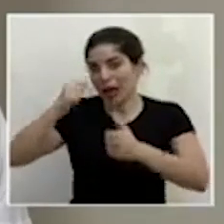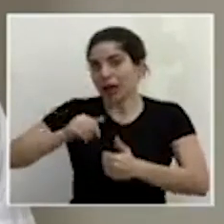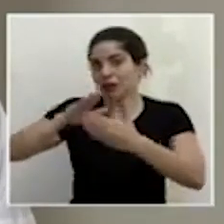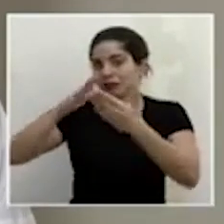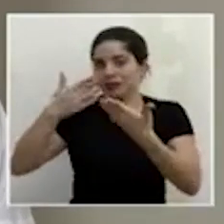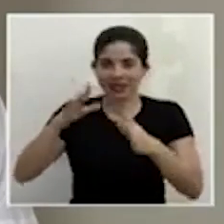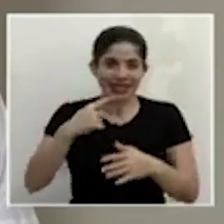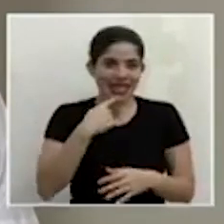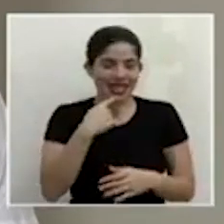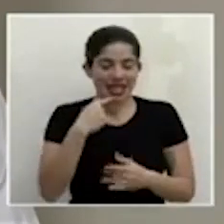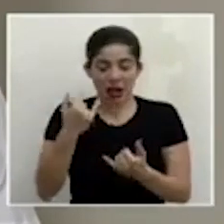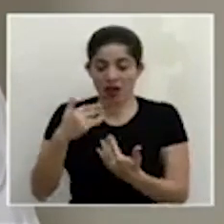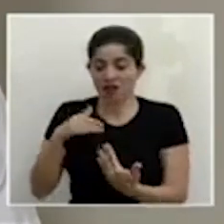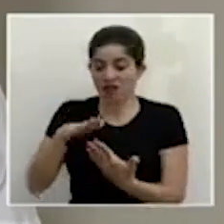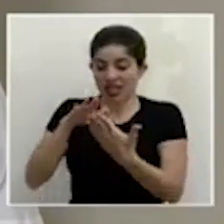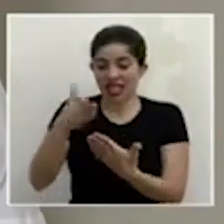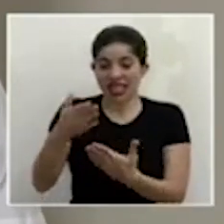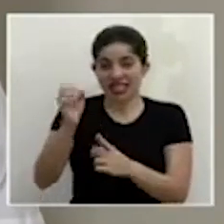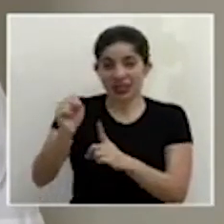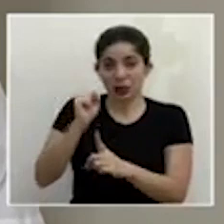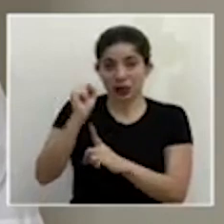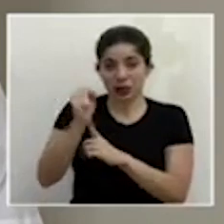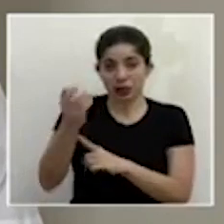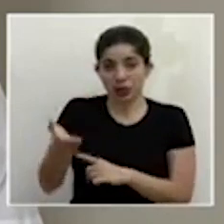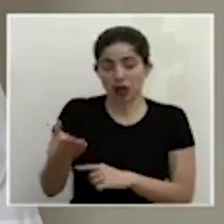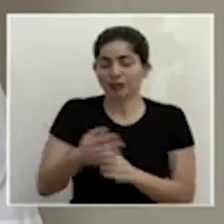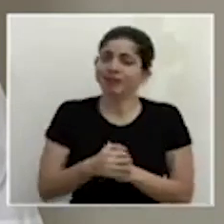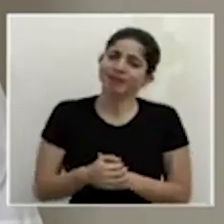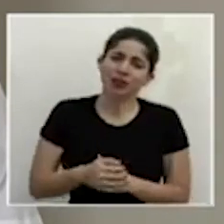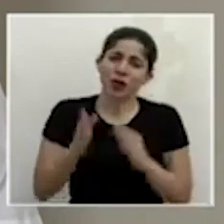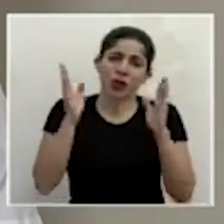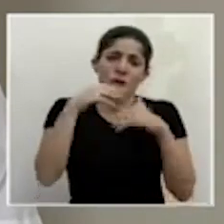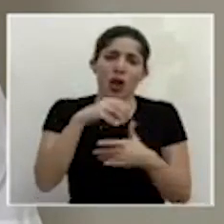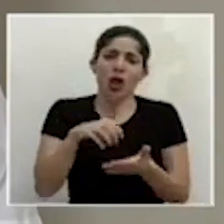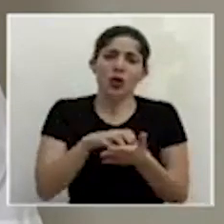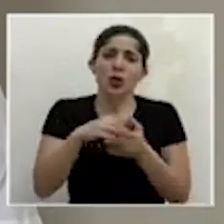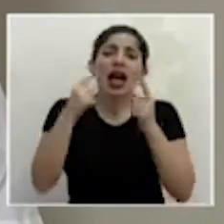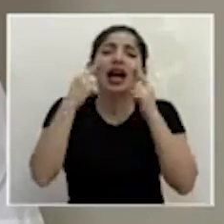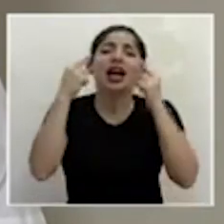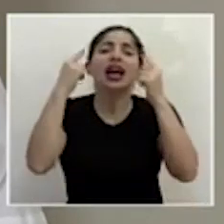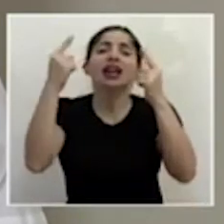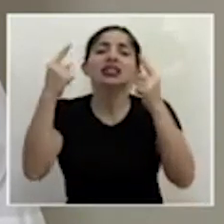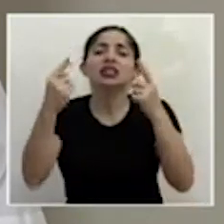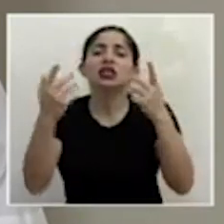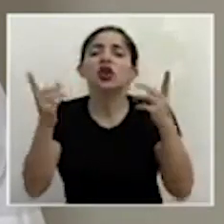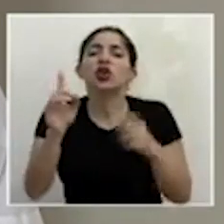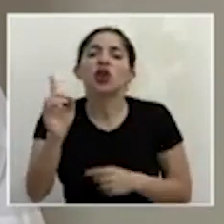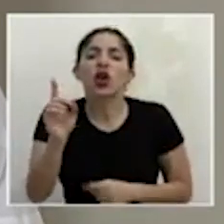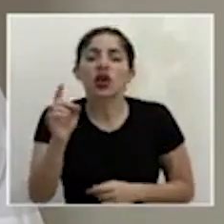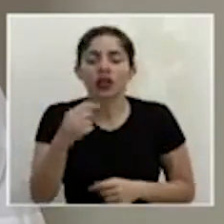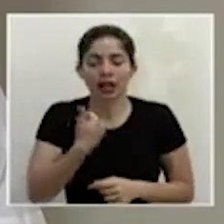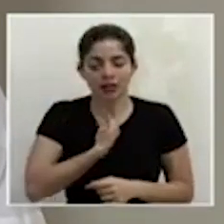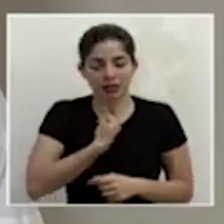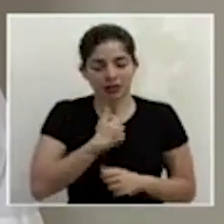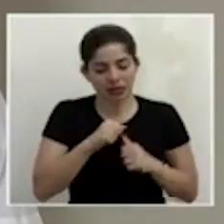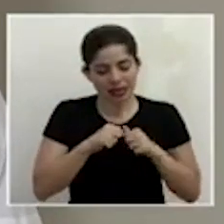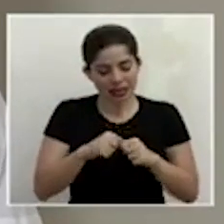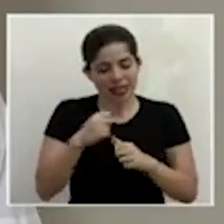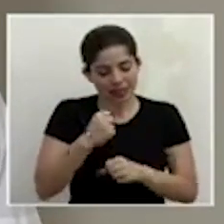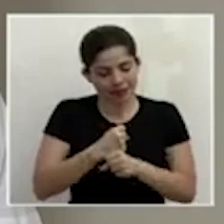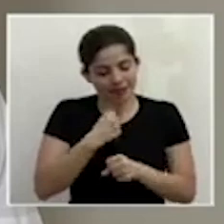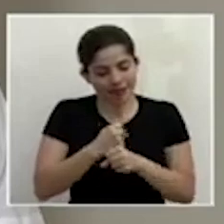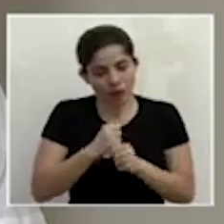planteado este fenómeno indudablemente el factor de éxito va a estar en seguir trabajando de manera